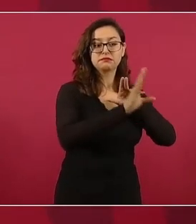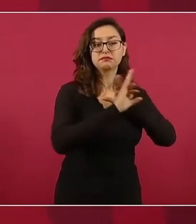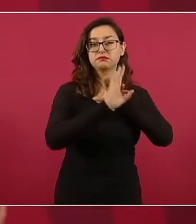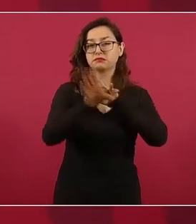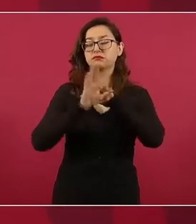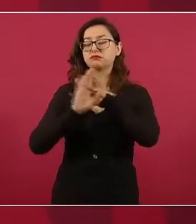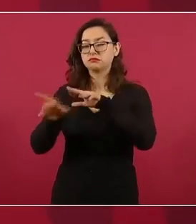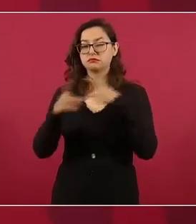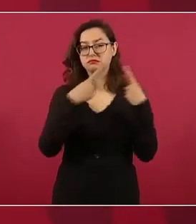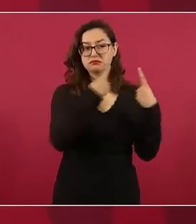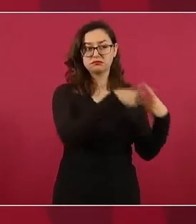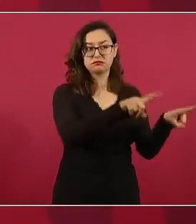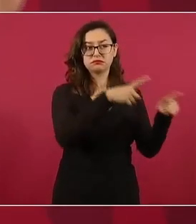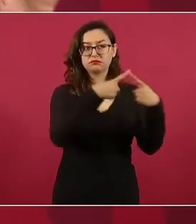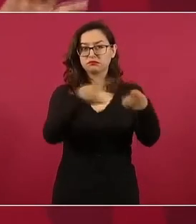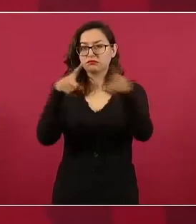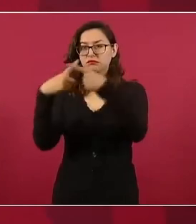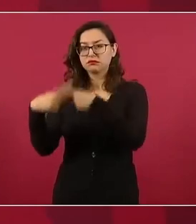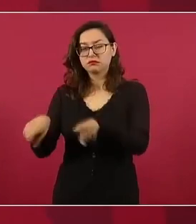Hay algo especial.